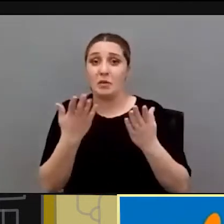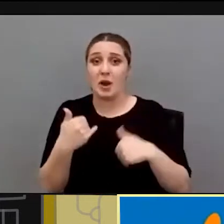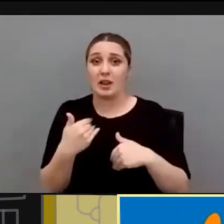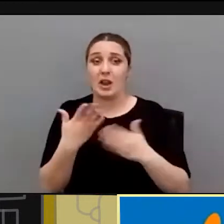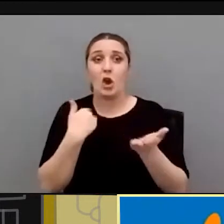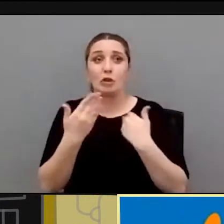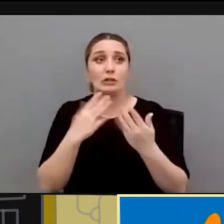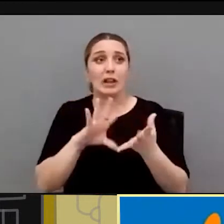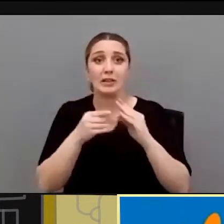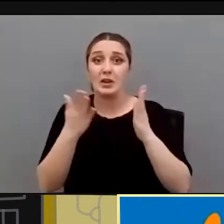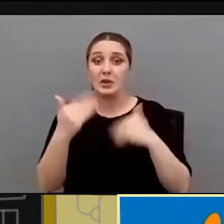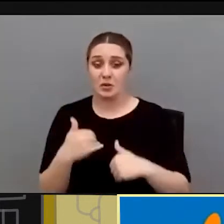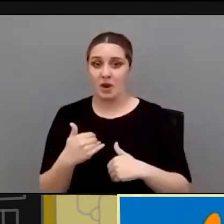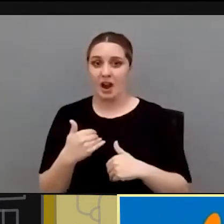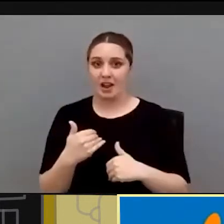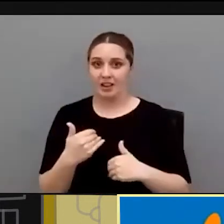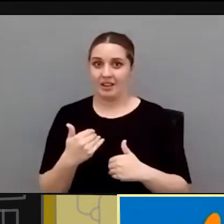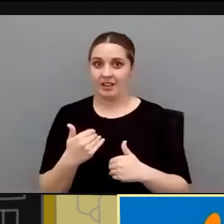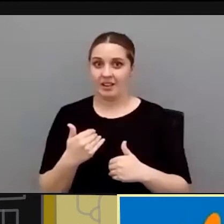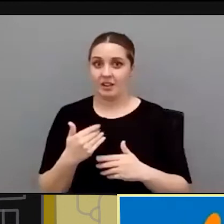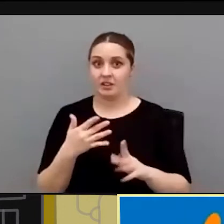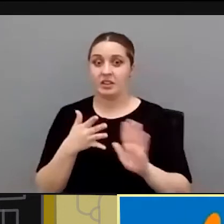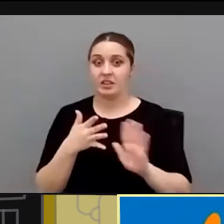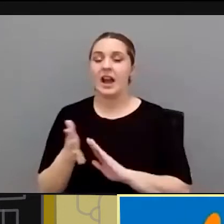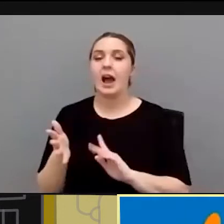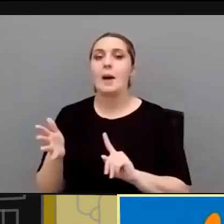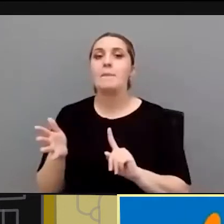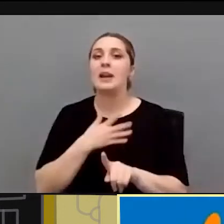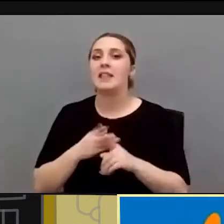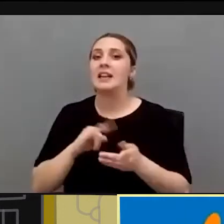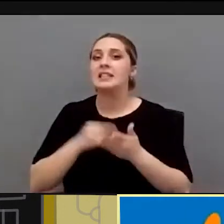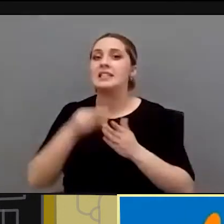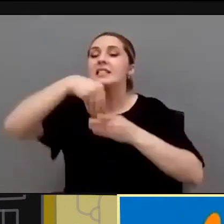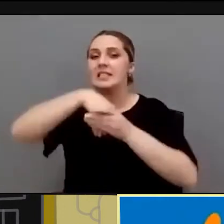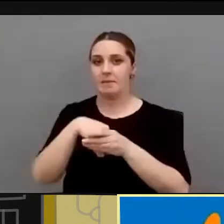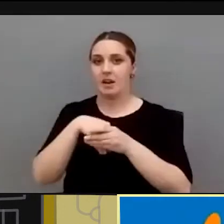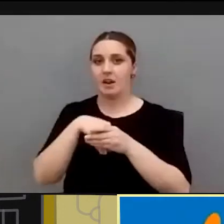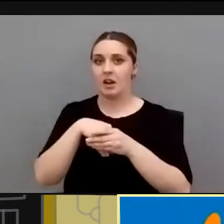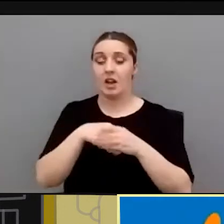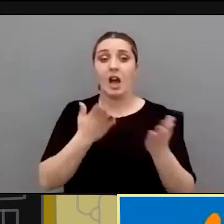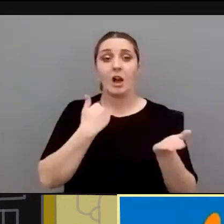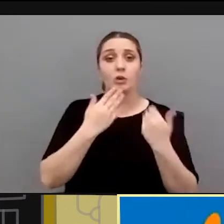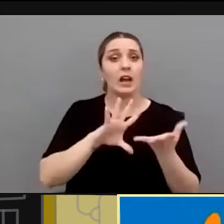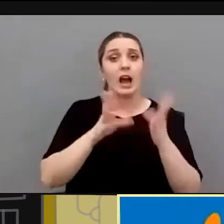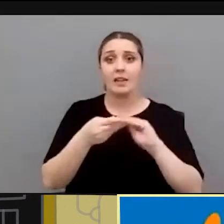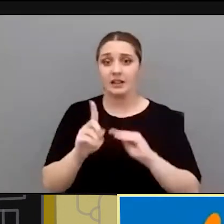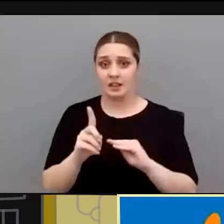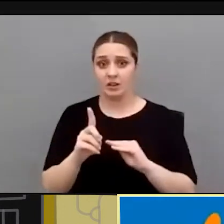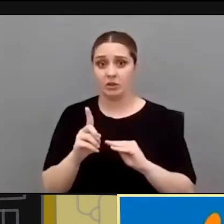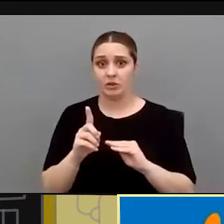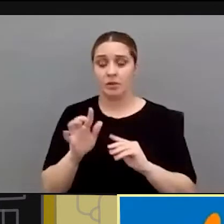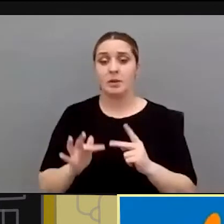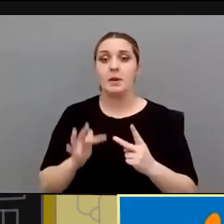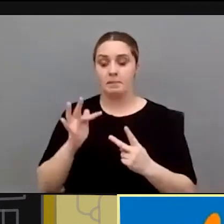estamos ante una violencia sistémica que no adapta a las consultas y que no solo es que no